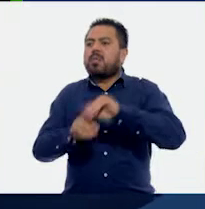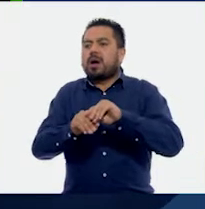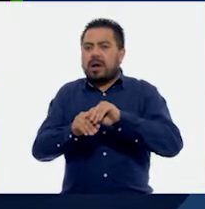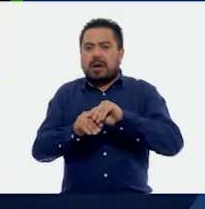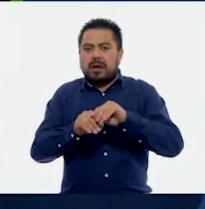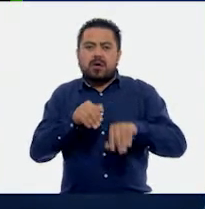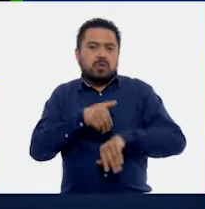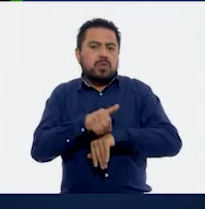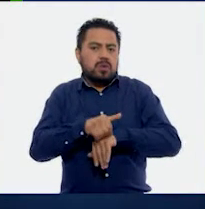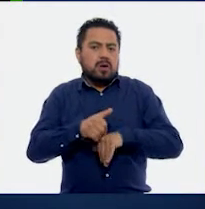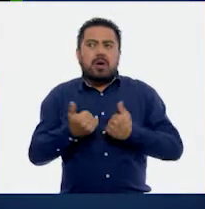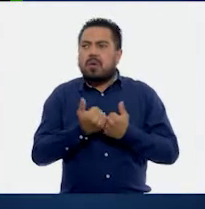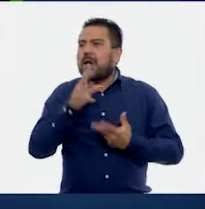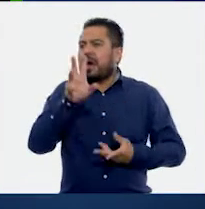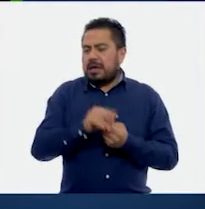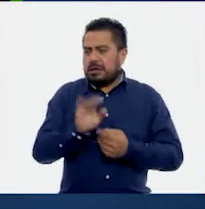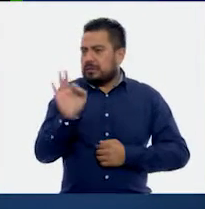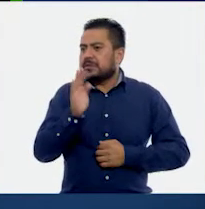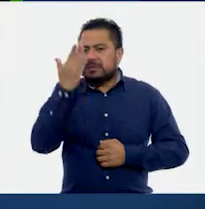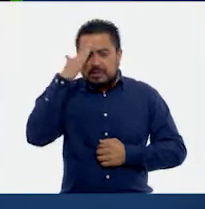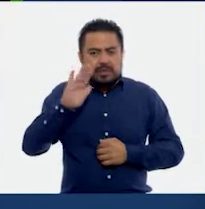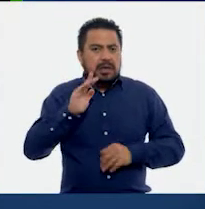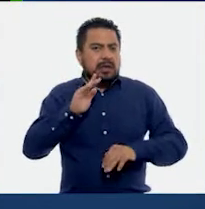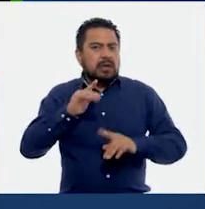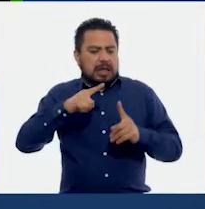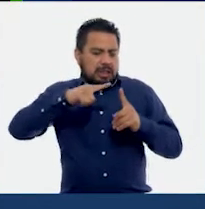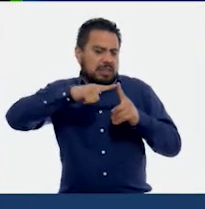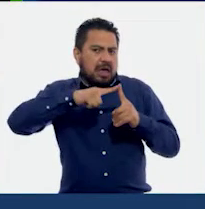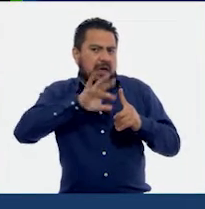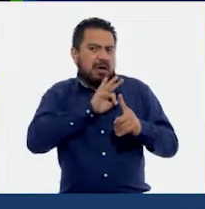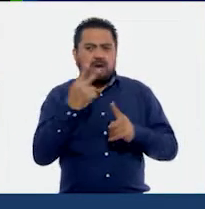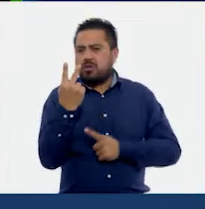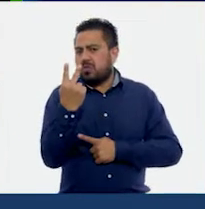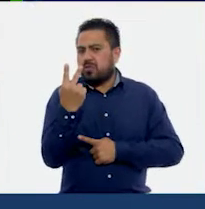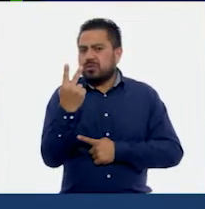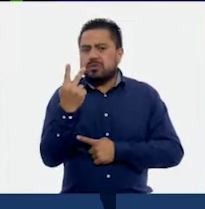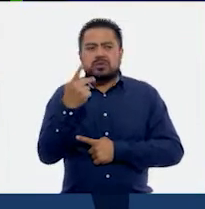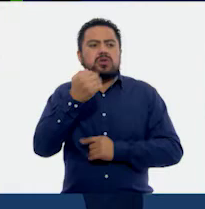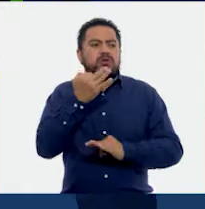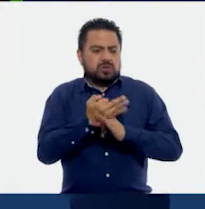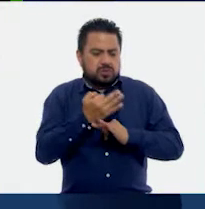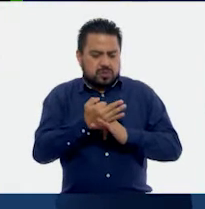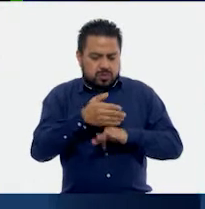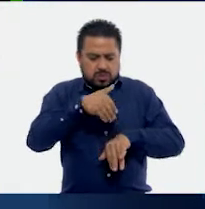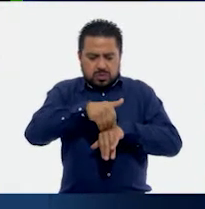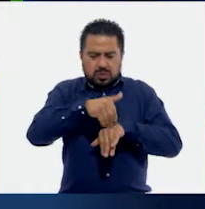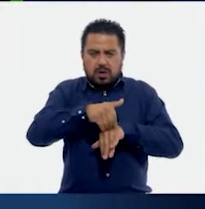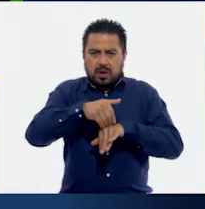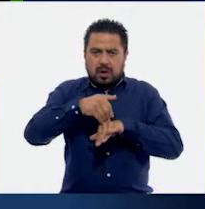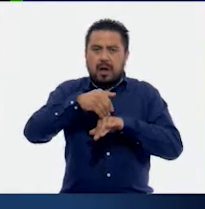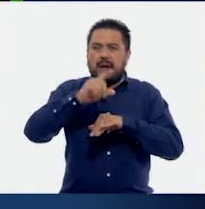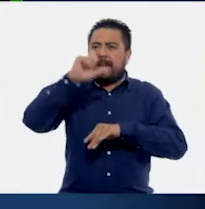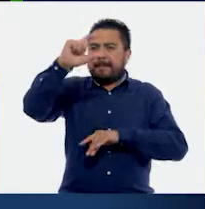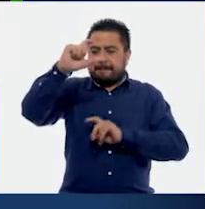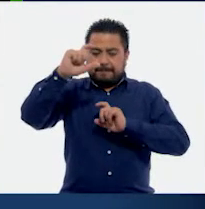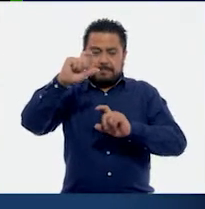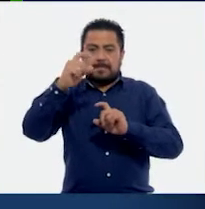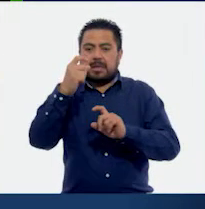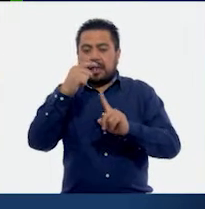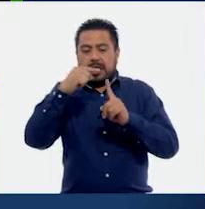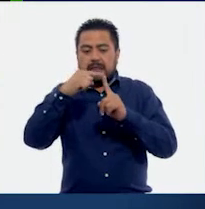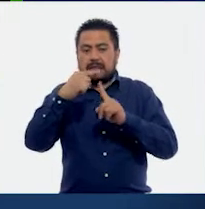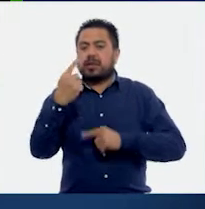Ambos son números pares, así que sabemos que ambos son divisibles entre 2. Así que dividamos el numerador y el denominador entre 2.